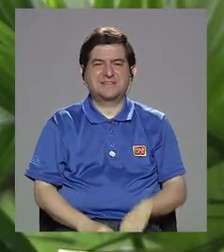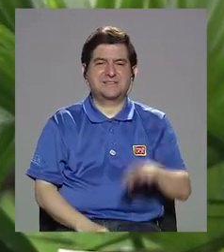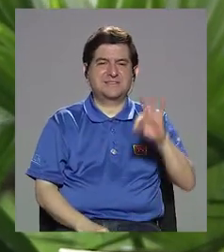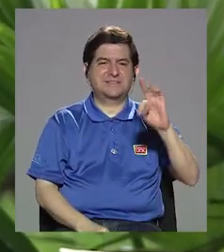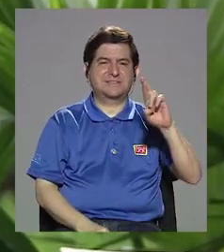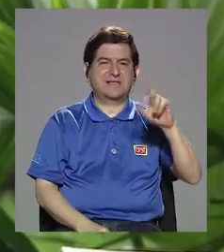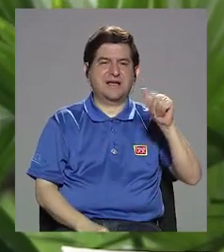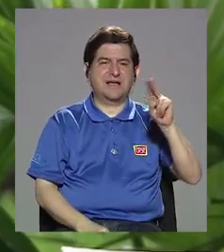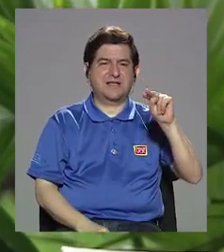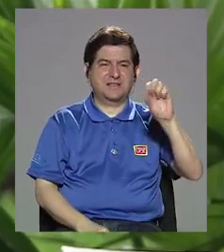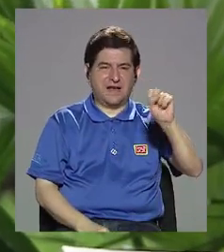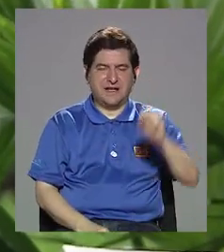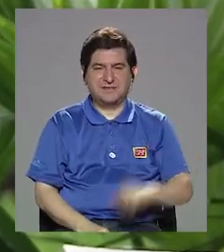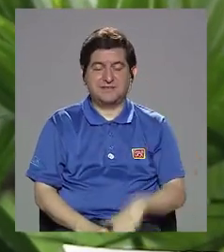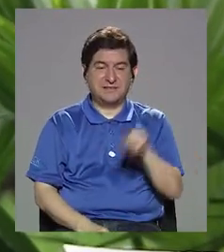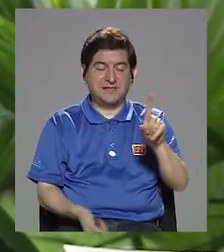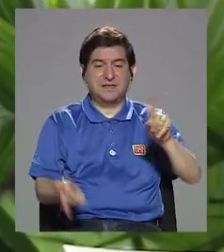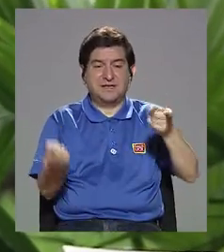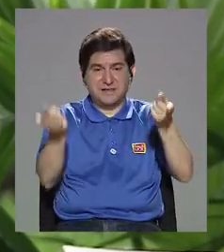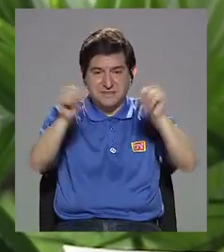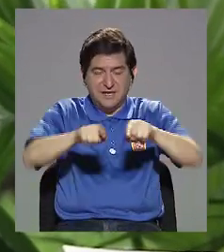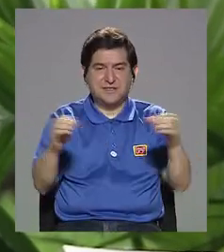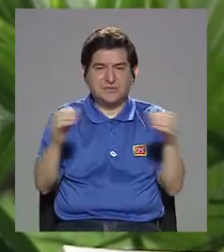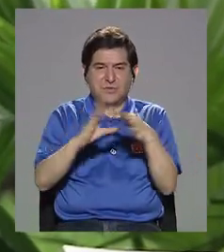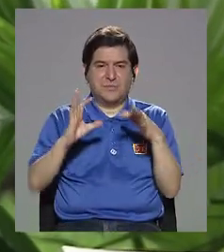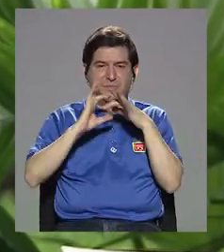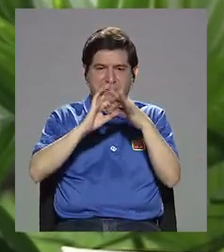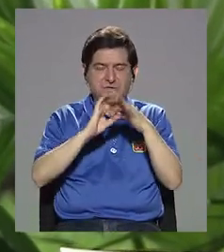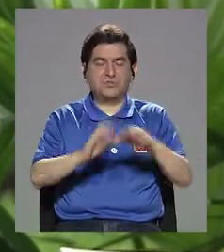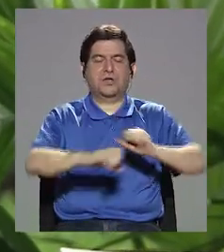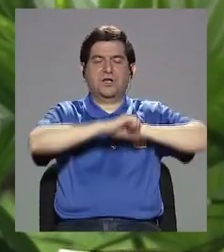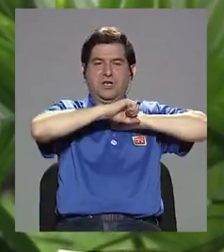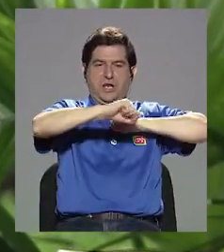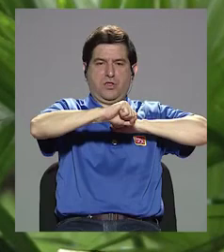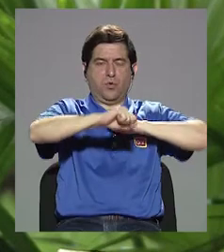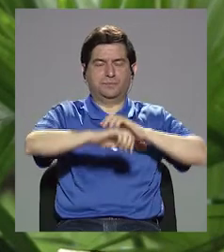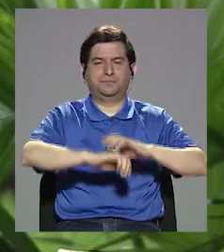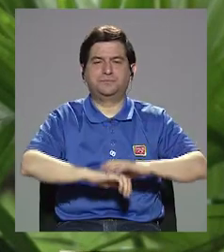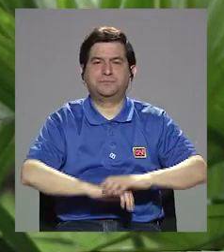la que tiene mayor asociación con infarto.